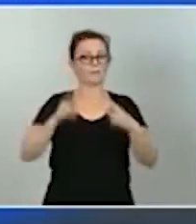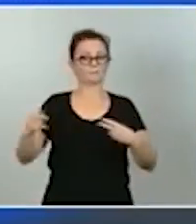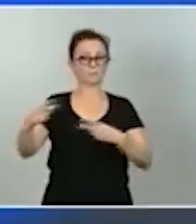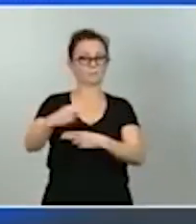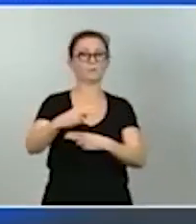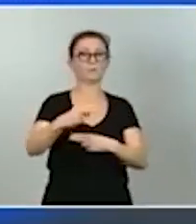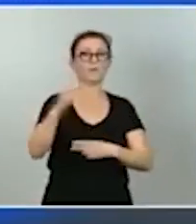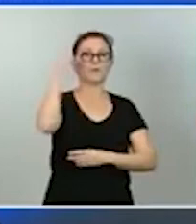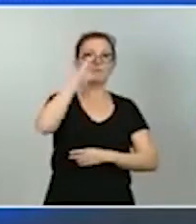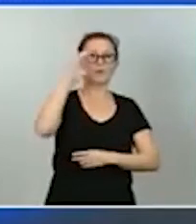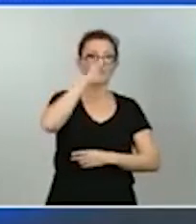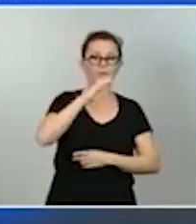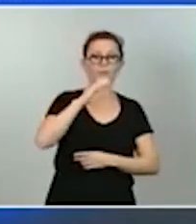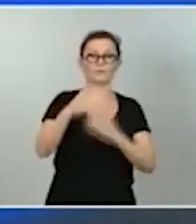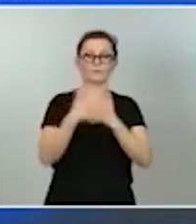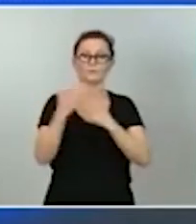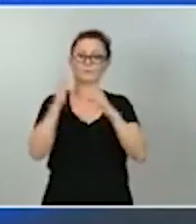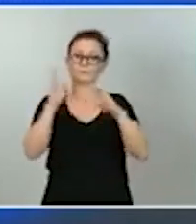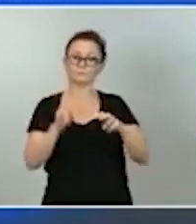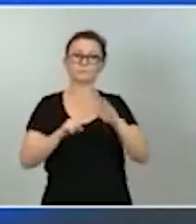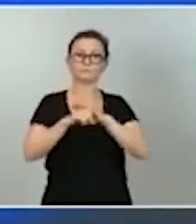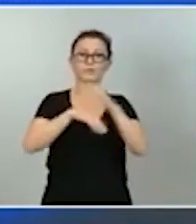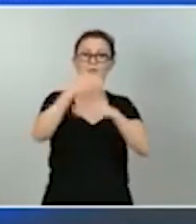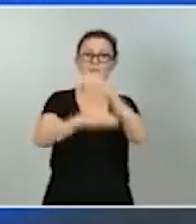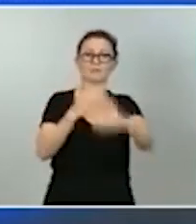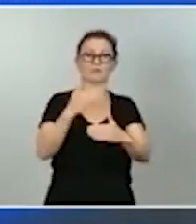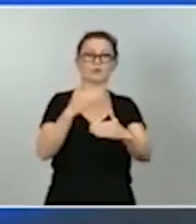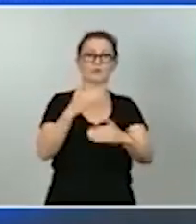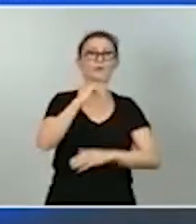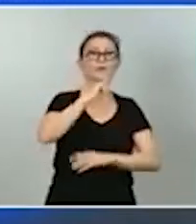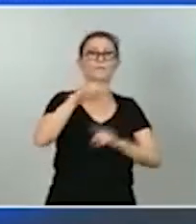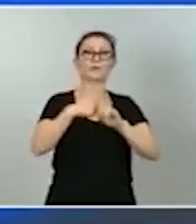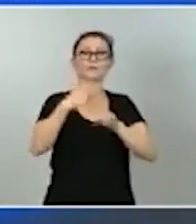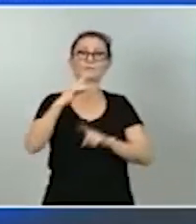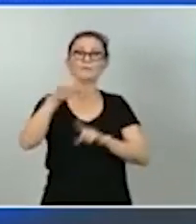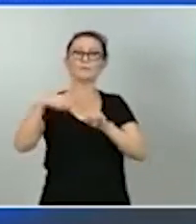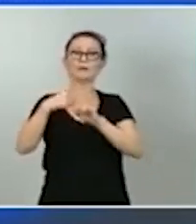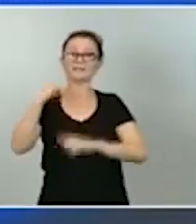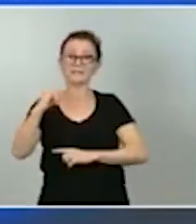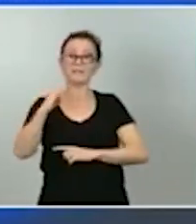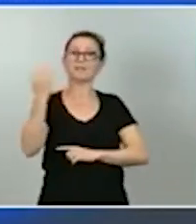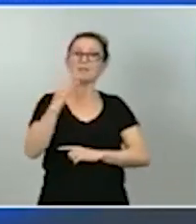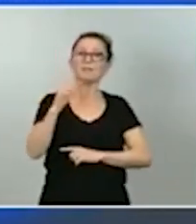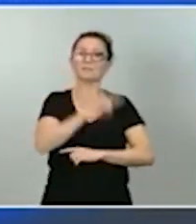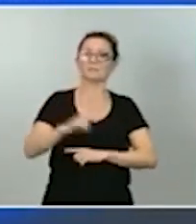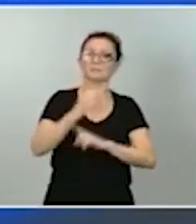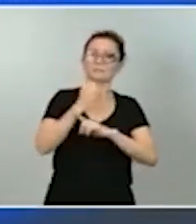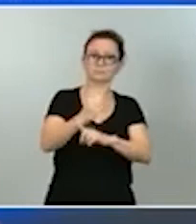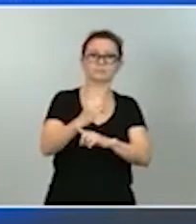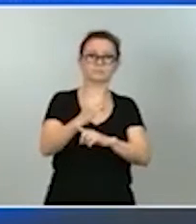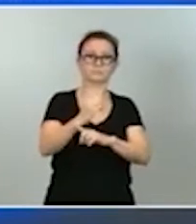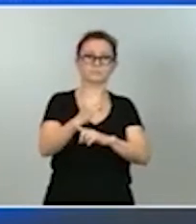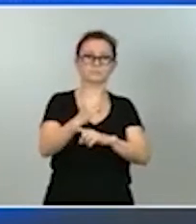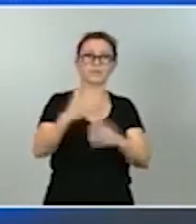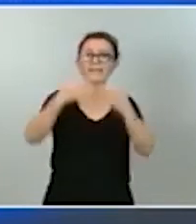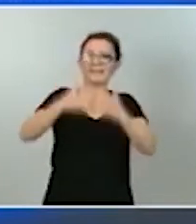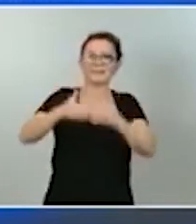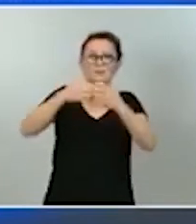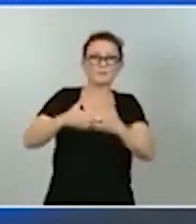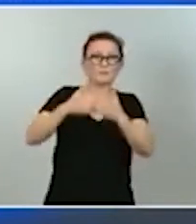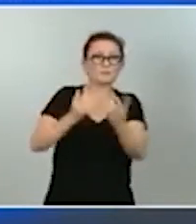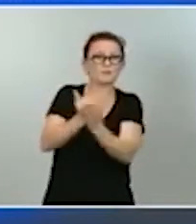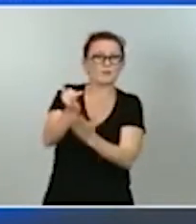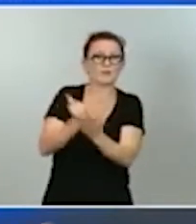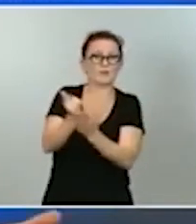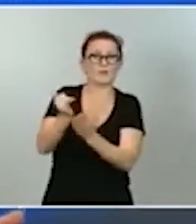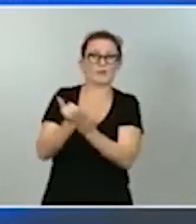innovación, el desarrollo, la IMAX de Masí, que refuerce los sectores estratégicos, como la agroindustria, que tan necesaria ha sido durante los meses de